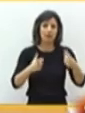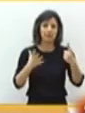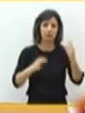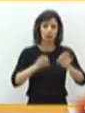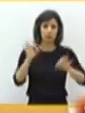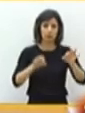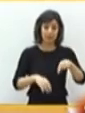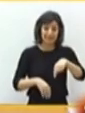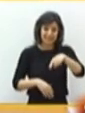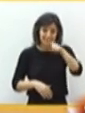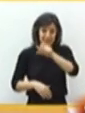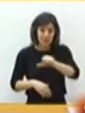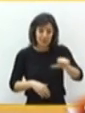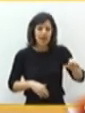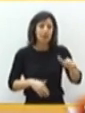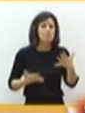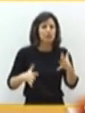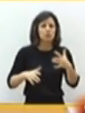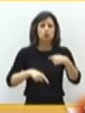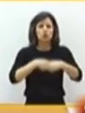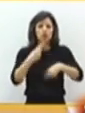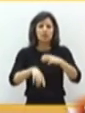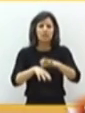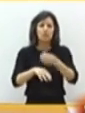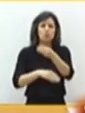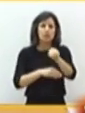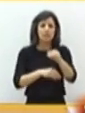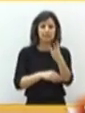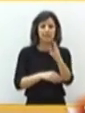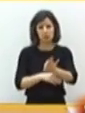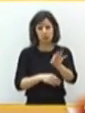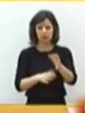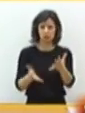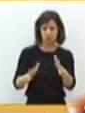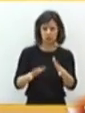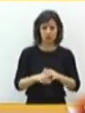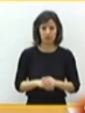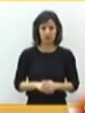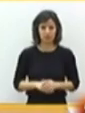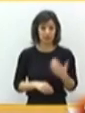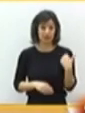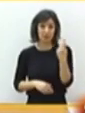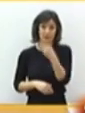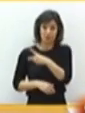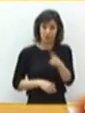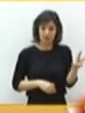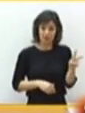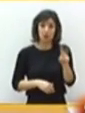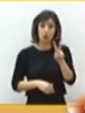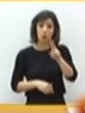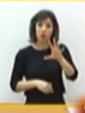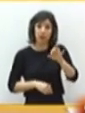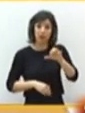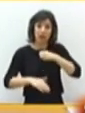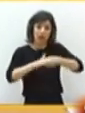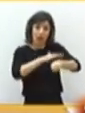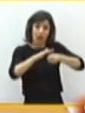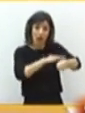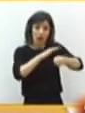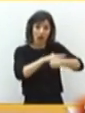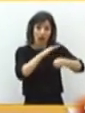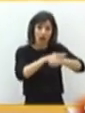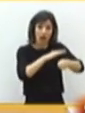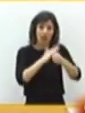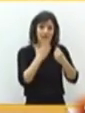El Ministerio de Sanidad acaba de dar a conocer los datos de hoy miércoles tras la reunión que a diario lleva a cabo el Comité de Gestión Técnica del